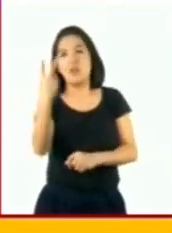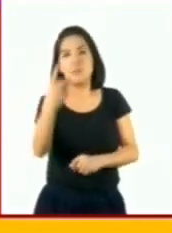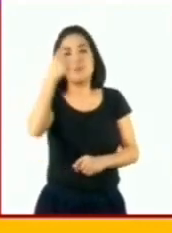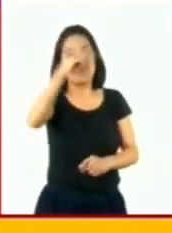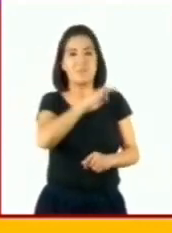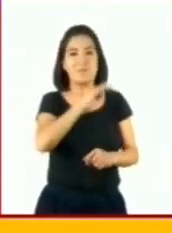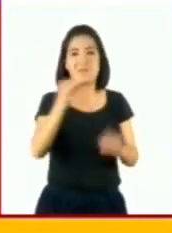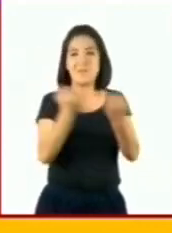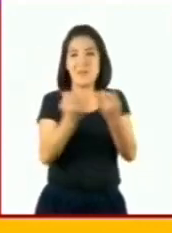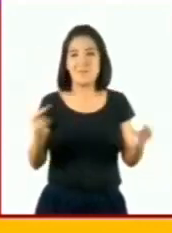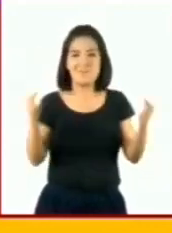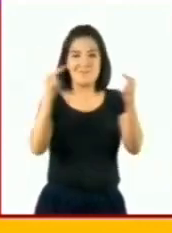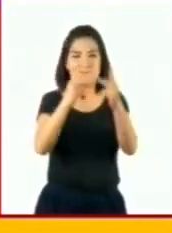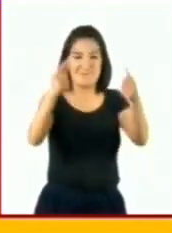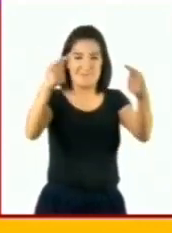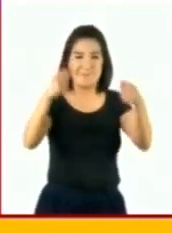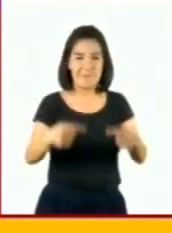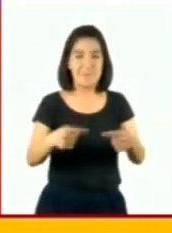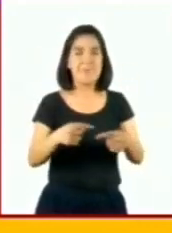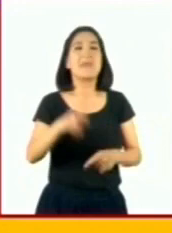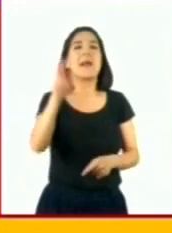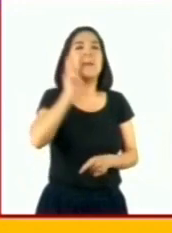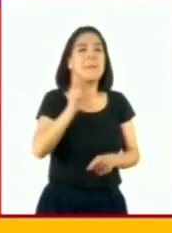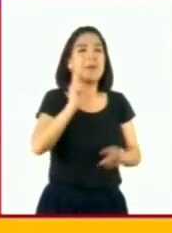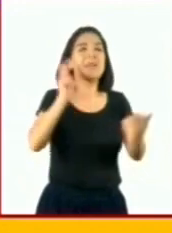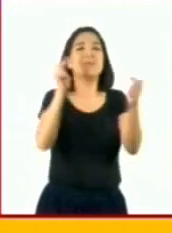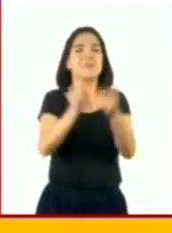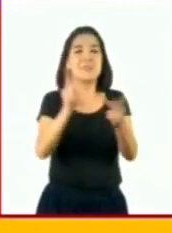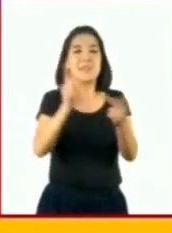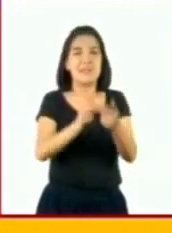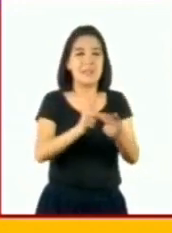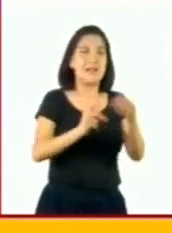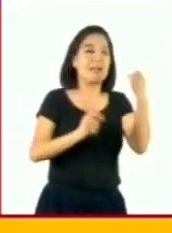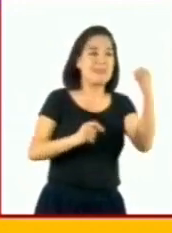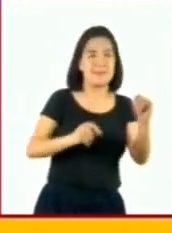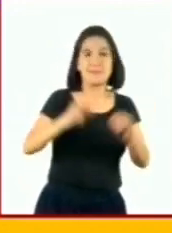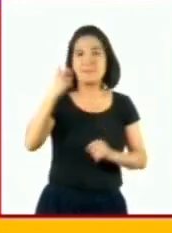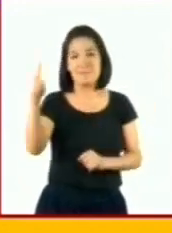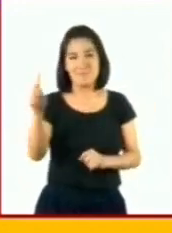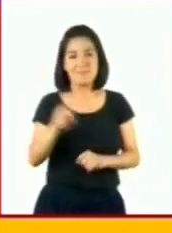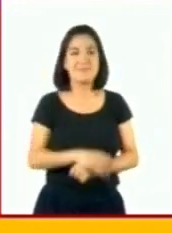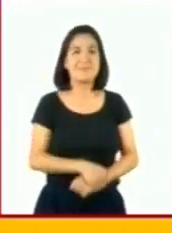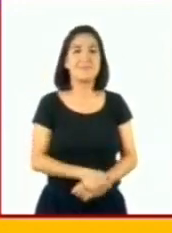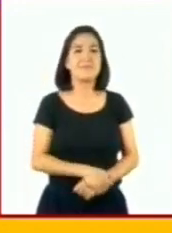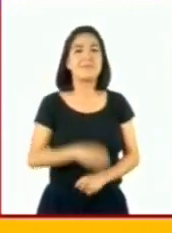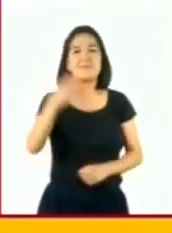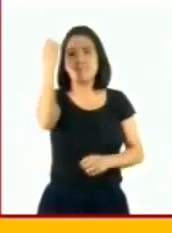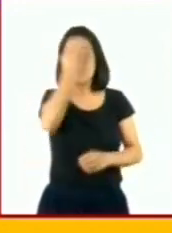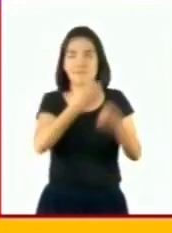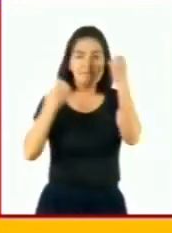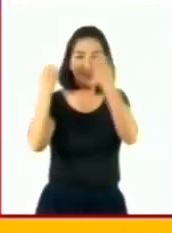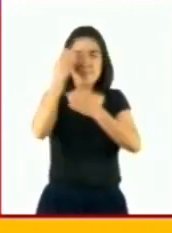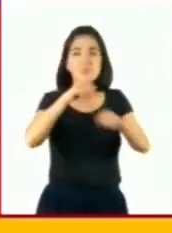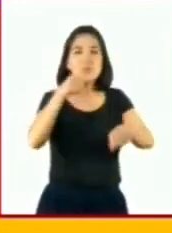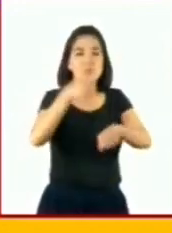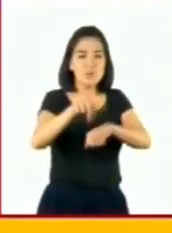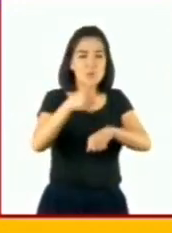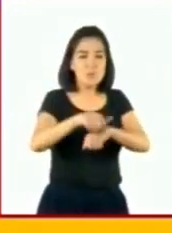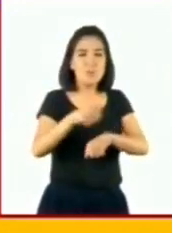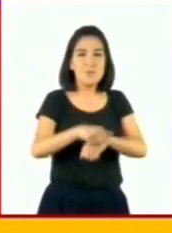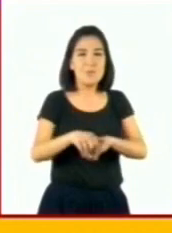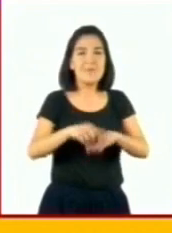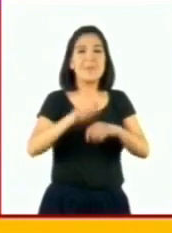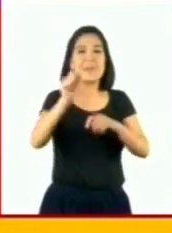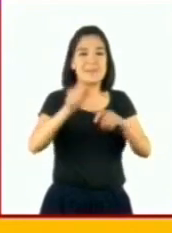comparación. Comencemos a comparar de izquierda a derecha. Analizando los números que están en la